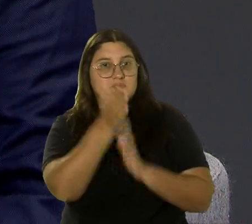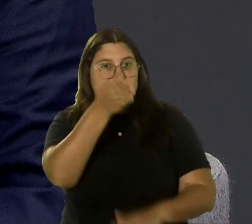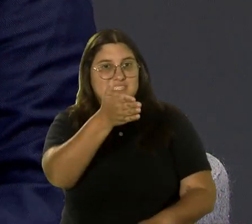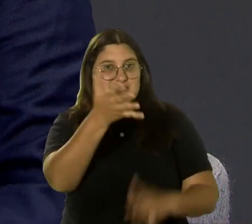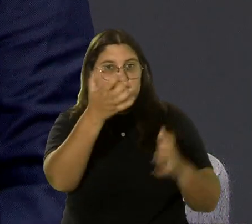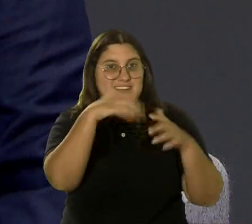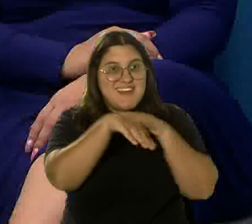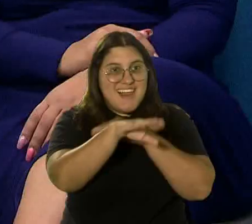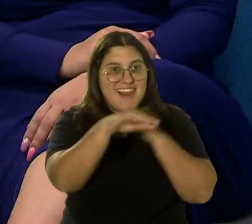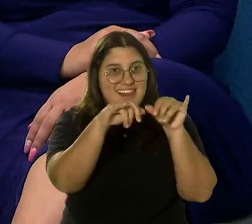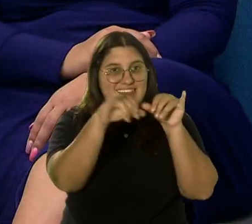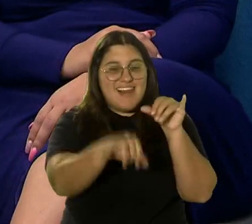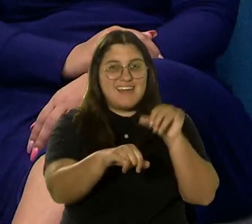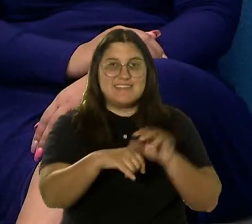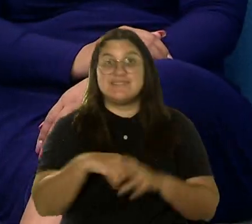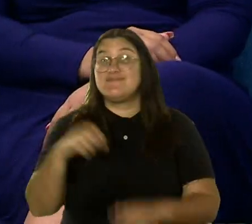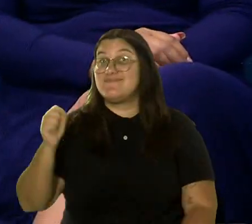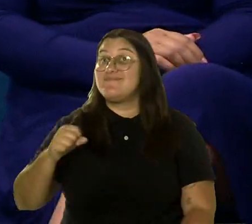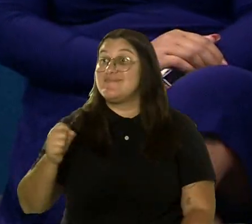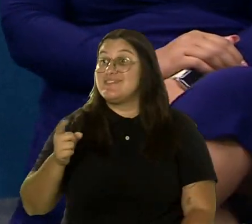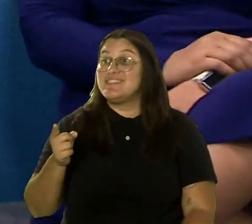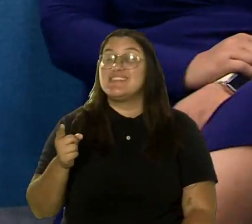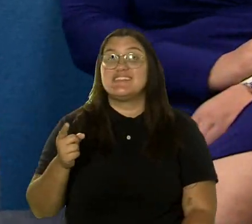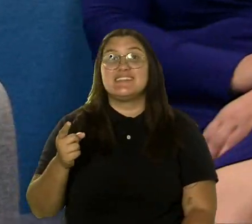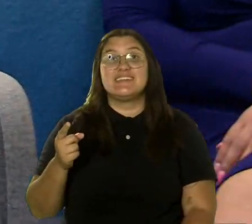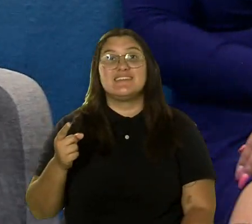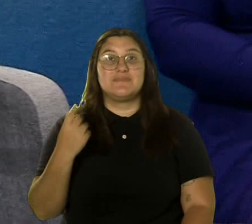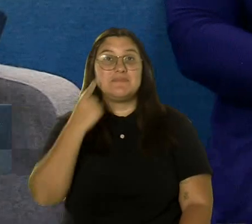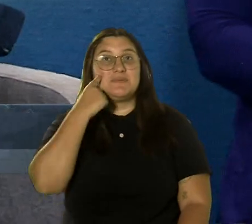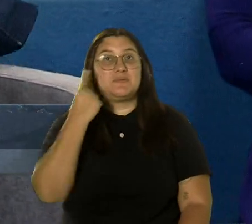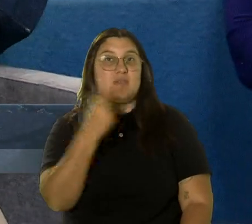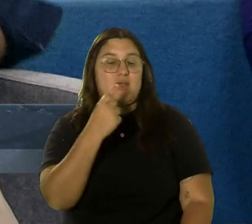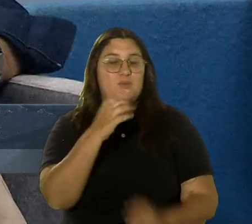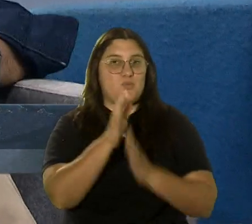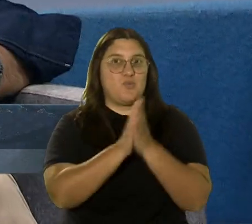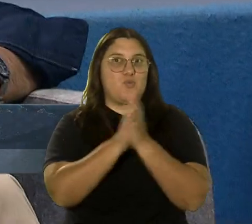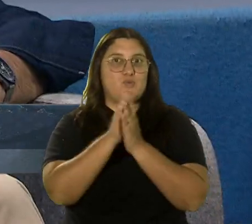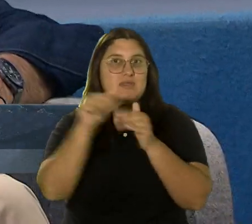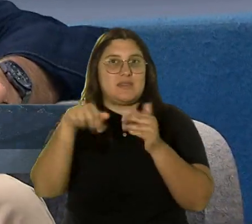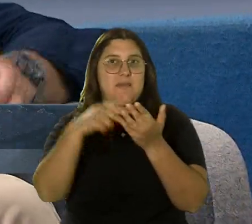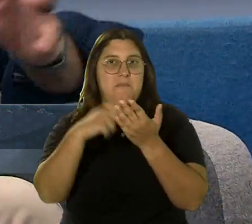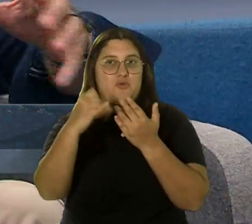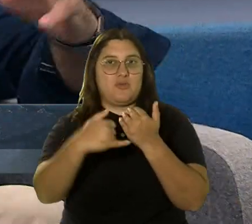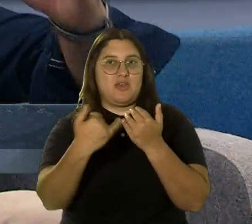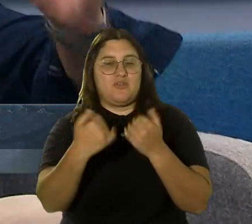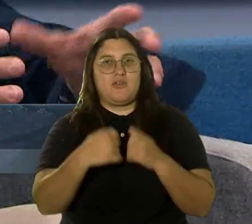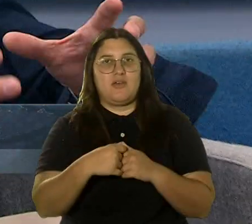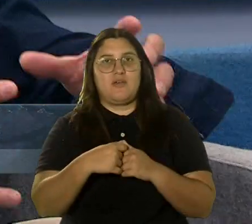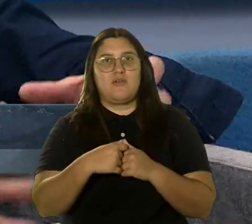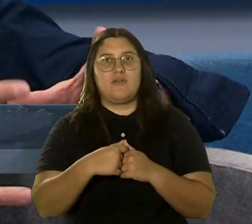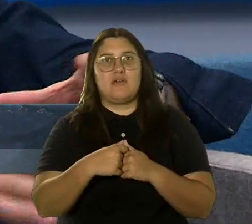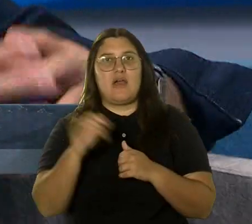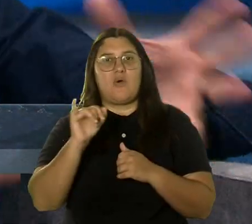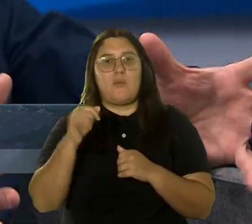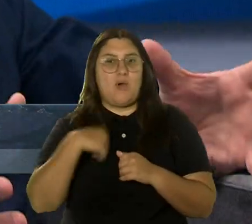salir. Eso es así. Yo creo que uno de los atractivos principales de este proyecto es que es como un one-stop shop. Ahí va a estar todo el mundo.